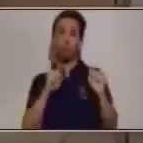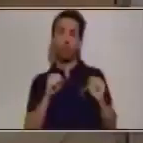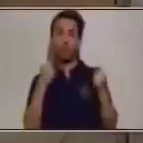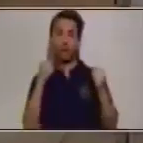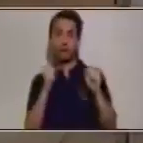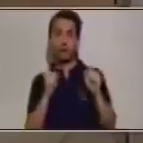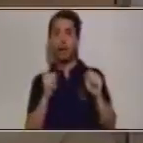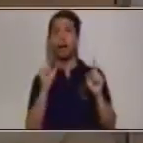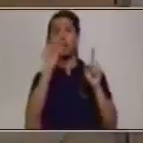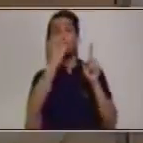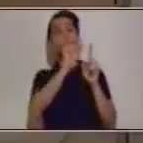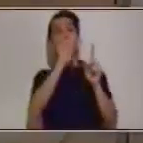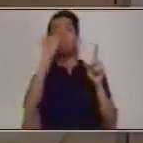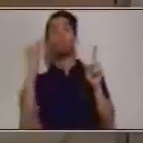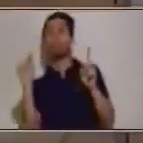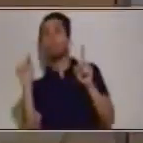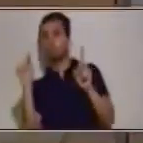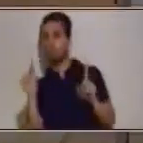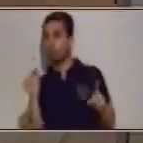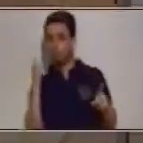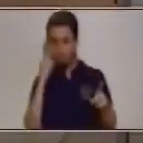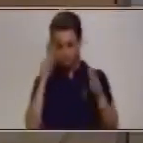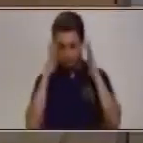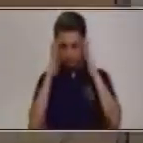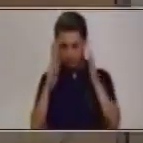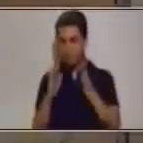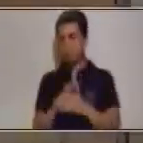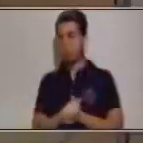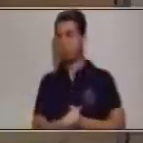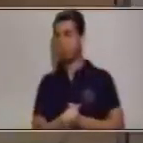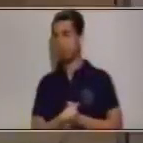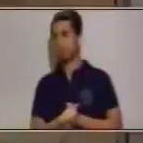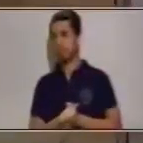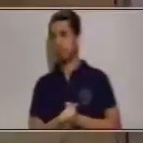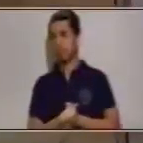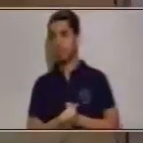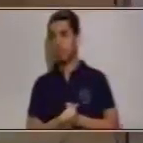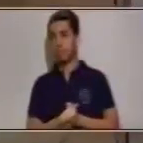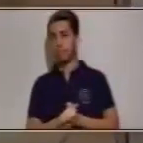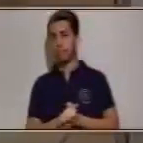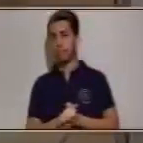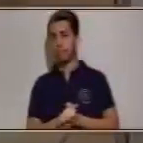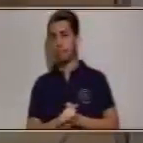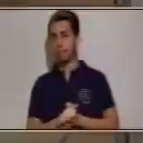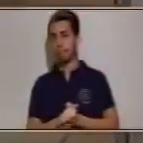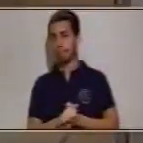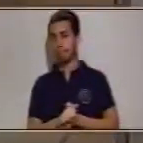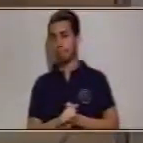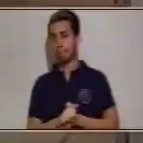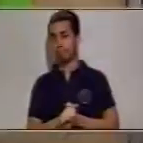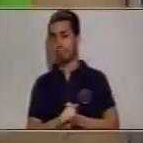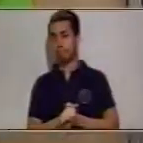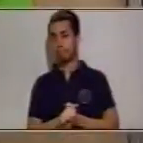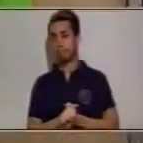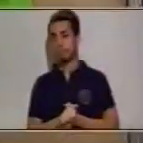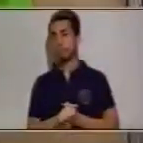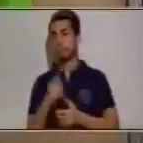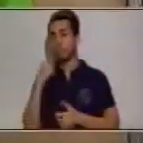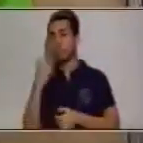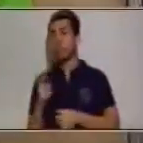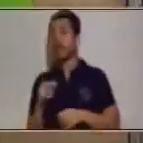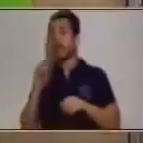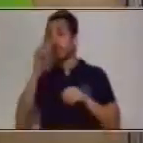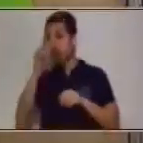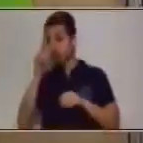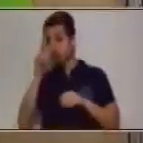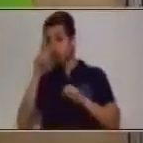siguiente. Vamos al truco, pues, a ponerle mucha atención a este truco. El dos, como es inferior, en este